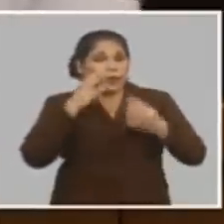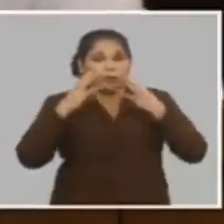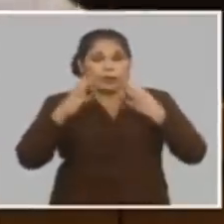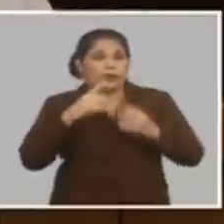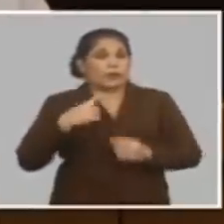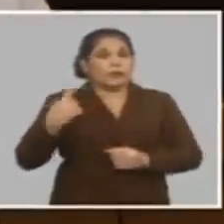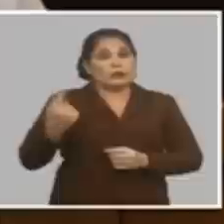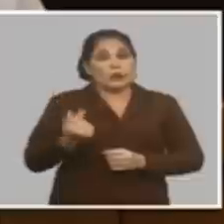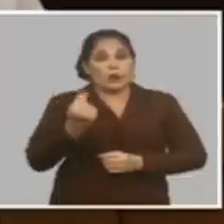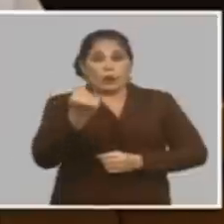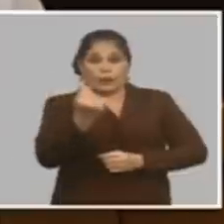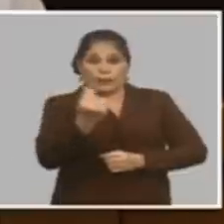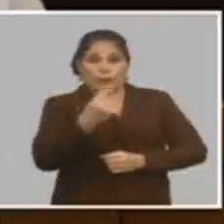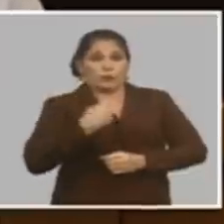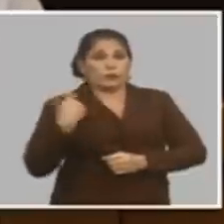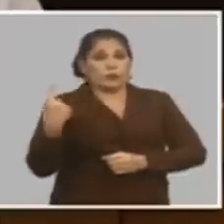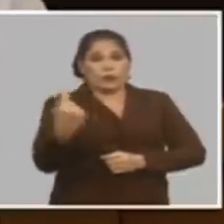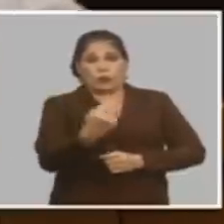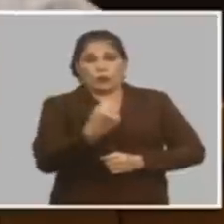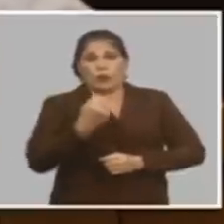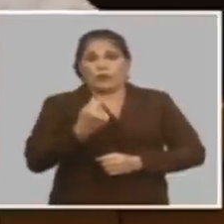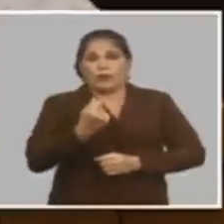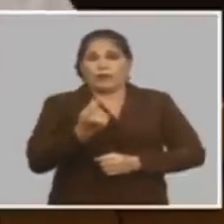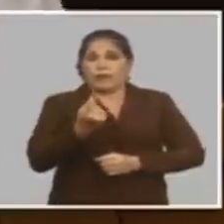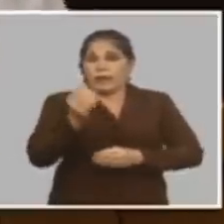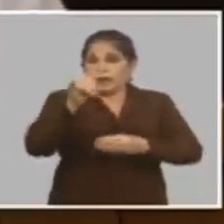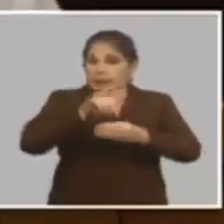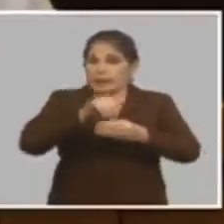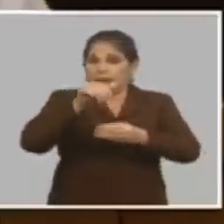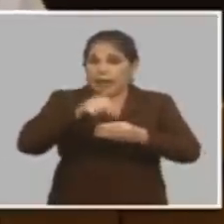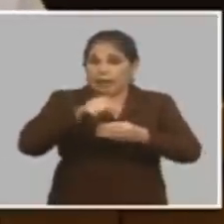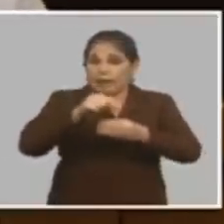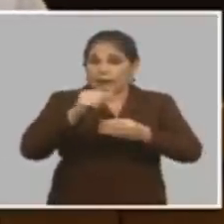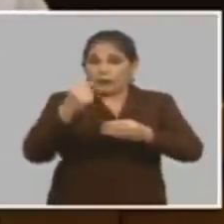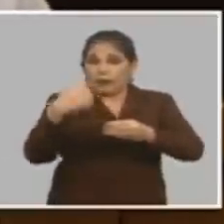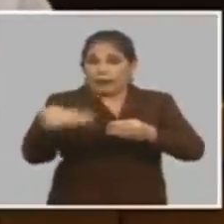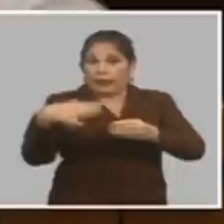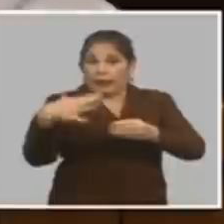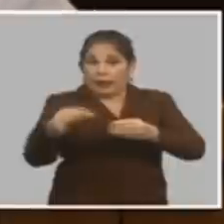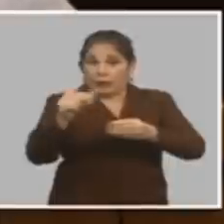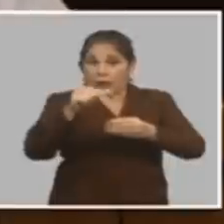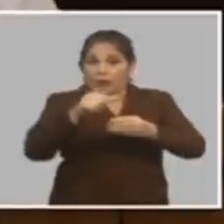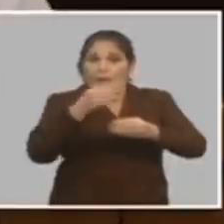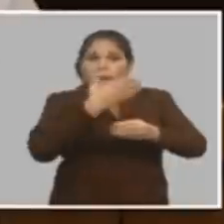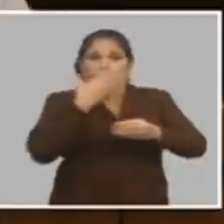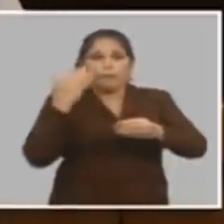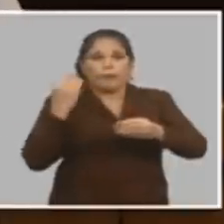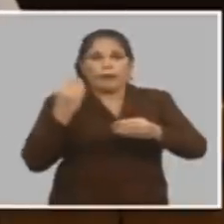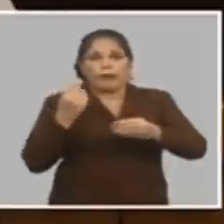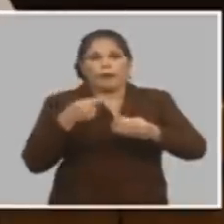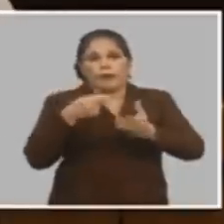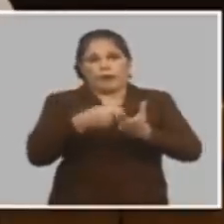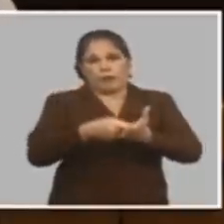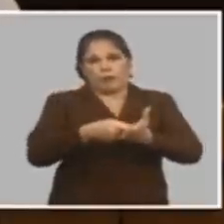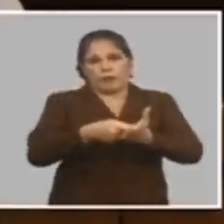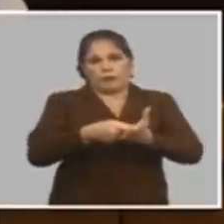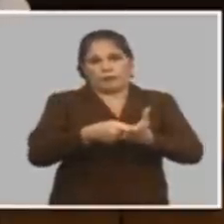todo el dinero si hay incrementos de precios pierde capacidad de compra